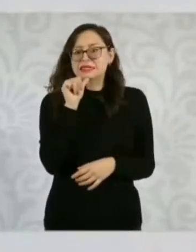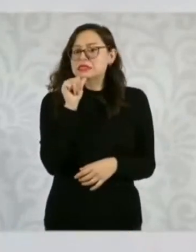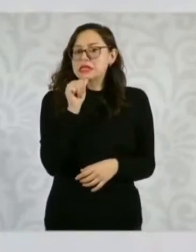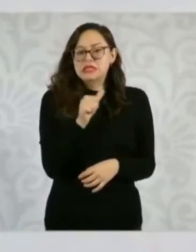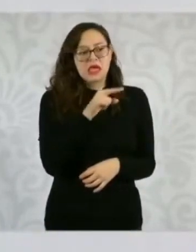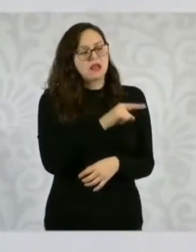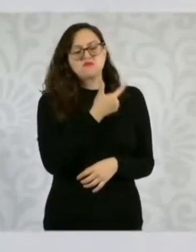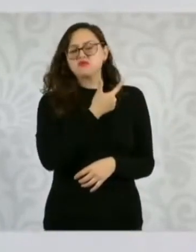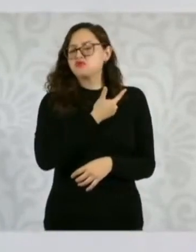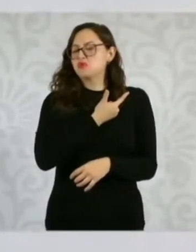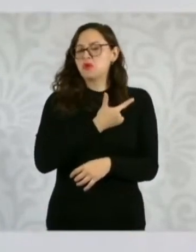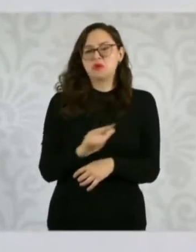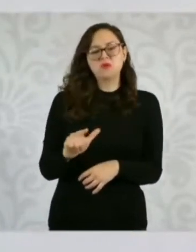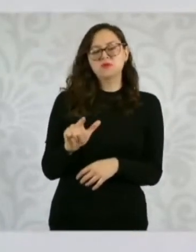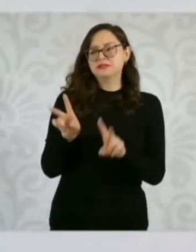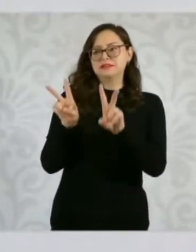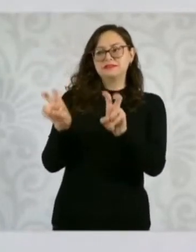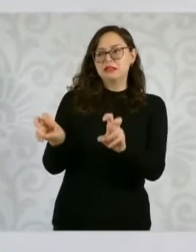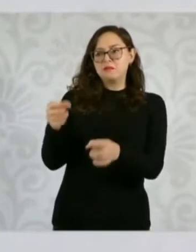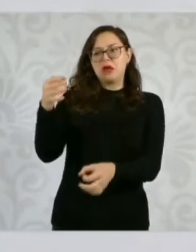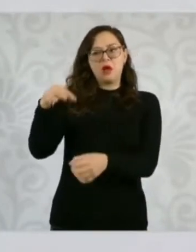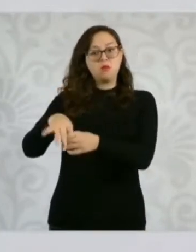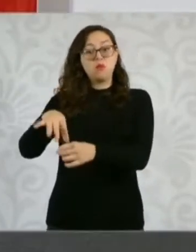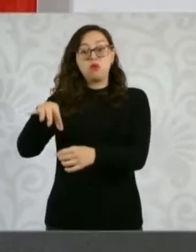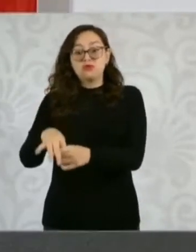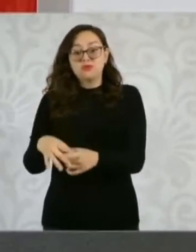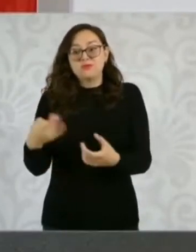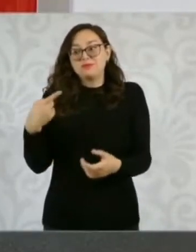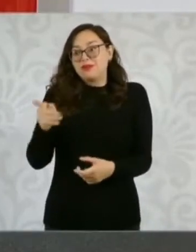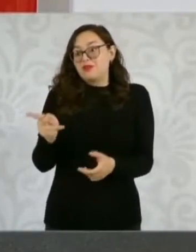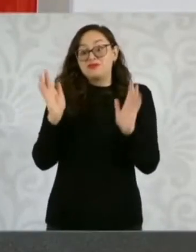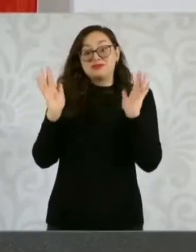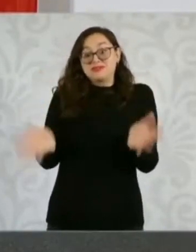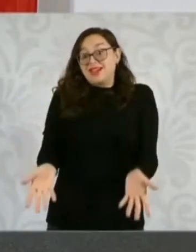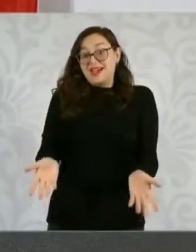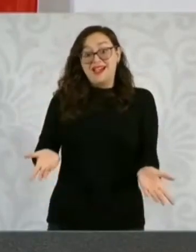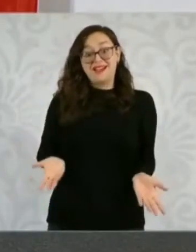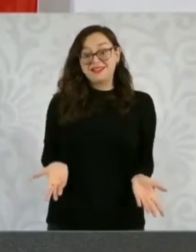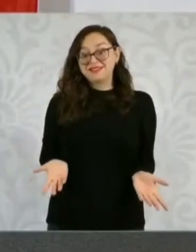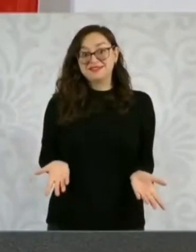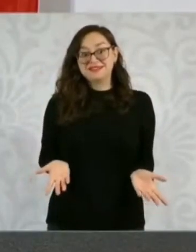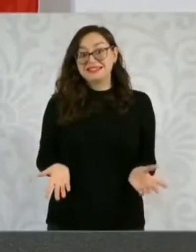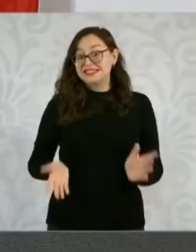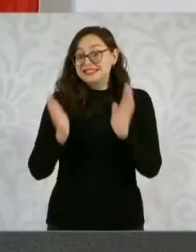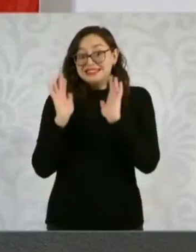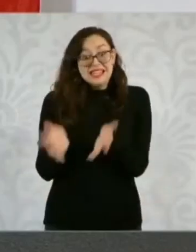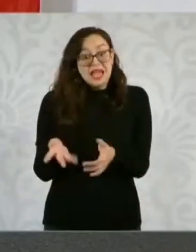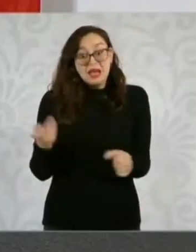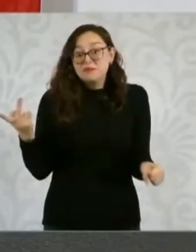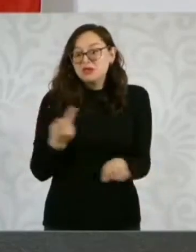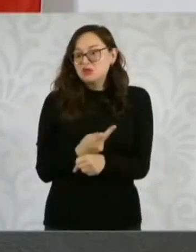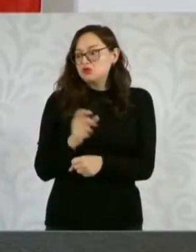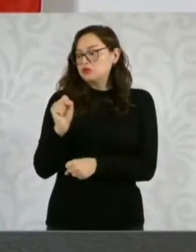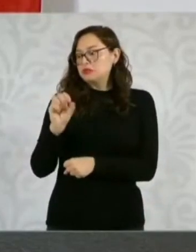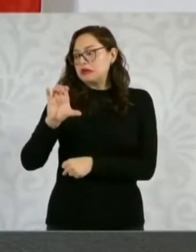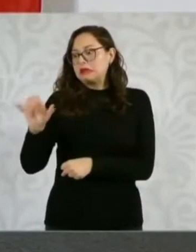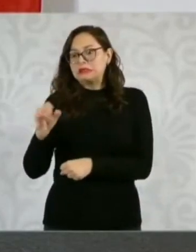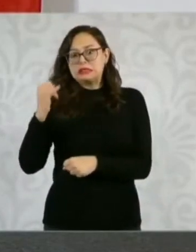reforma, pero que está diciendo, a ver, ya la Corte ya no puede